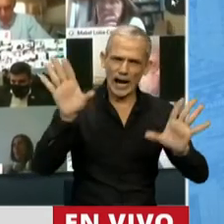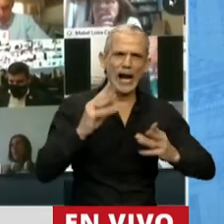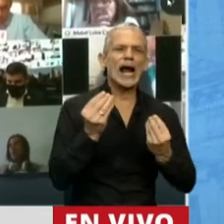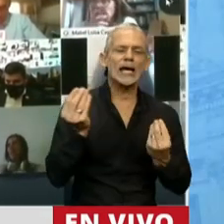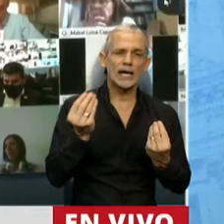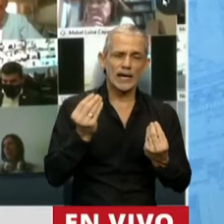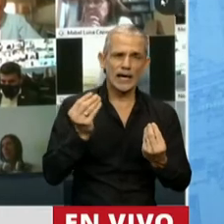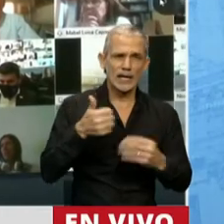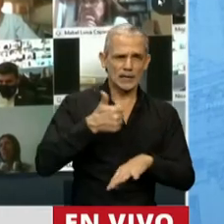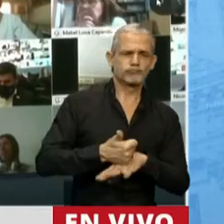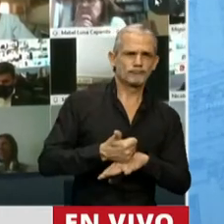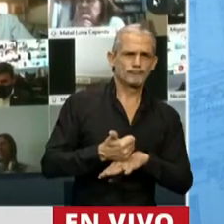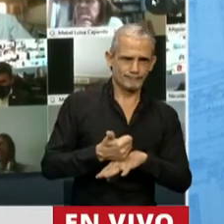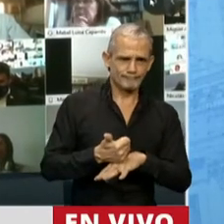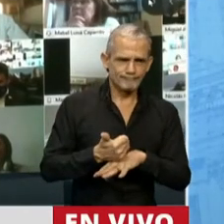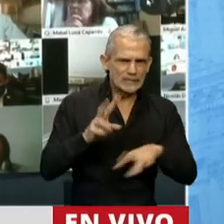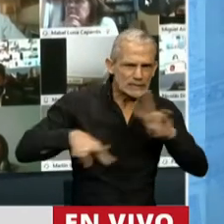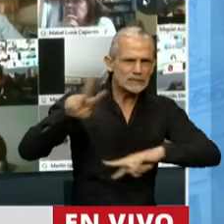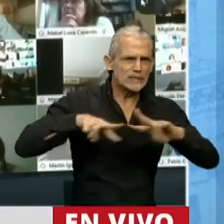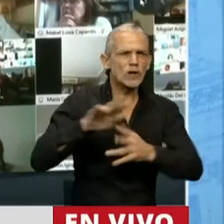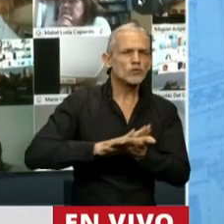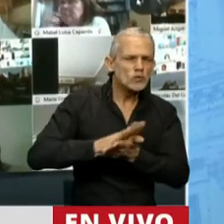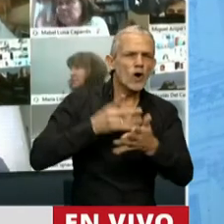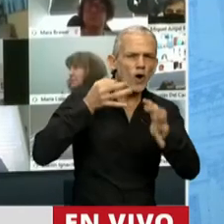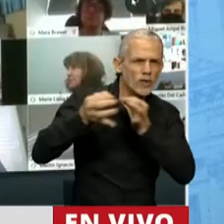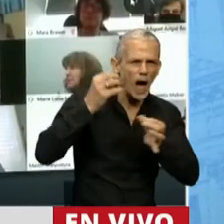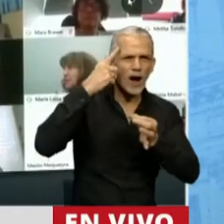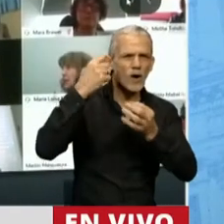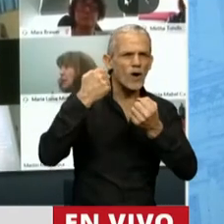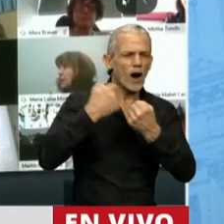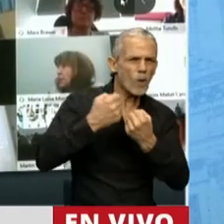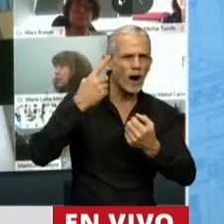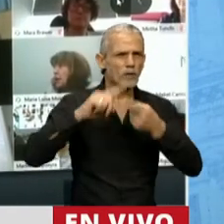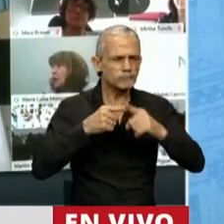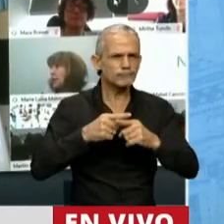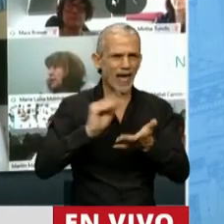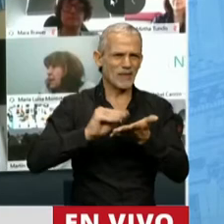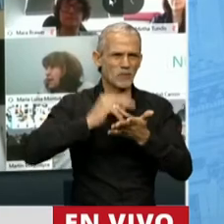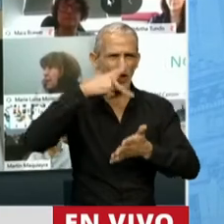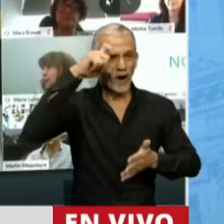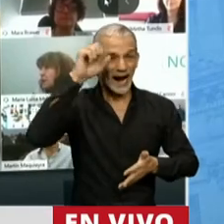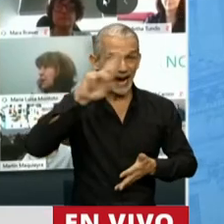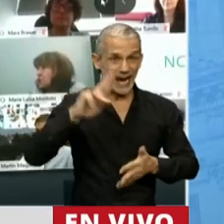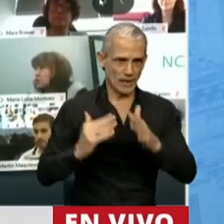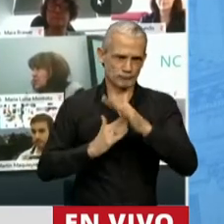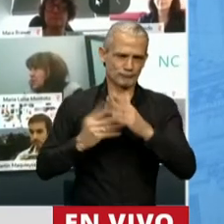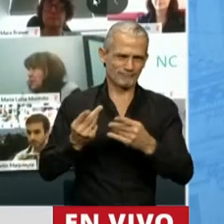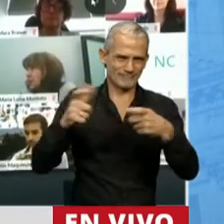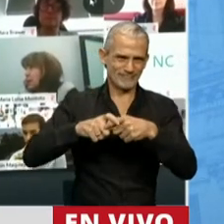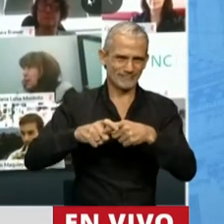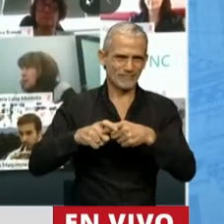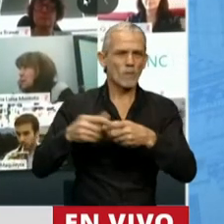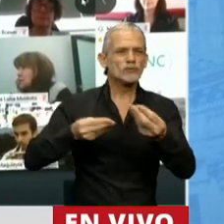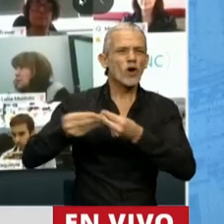participación y la búsqueda de diálogo y consensos del diputado Heller a cargo de la Comisión de Presupuestos,